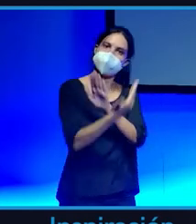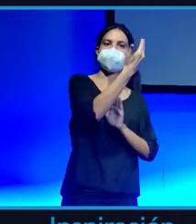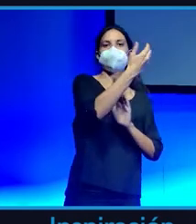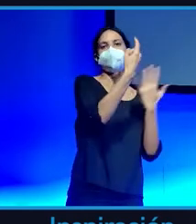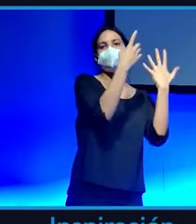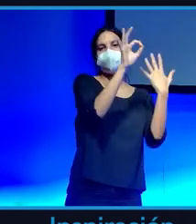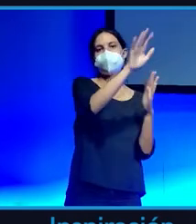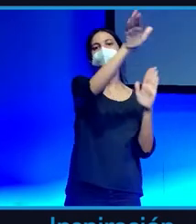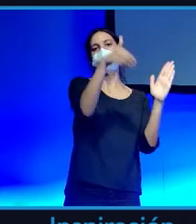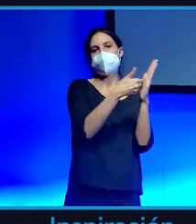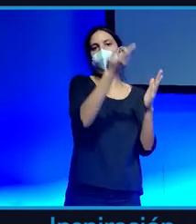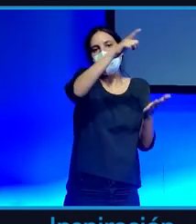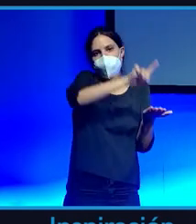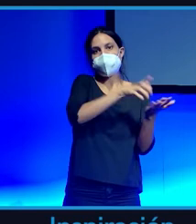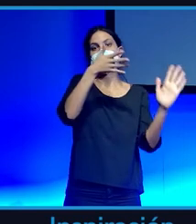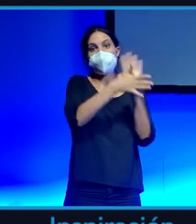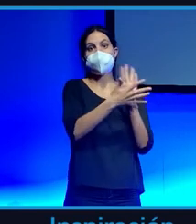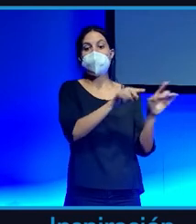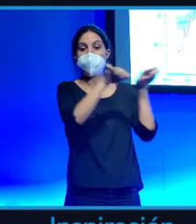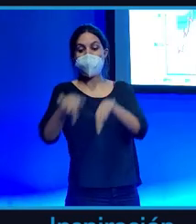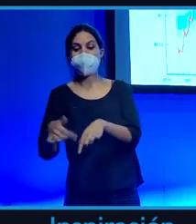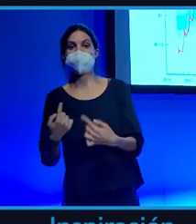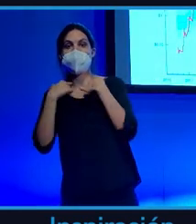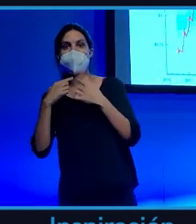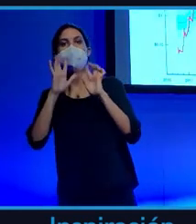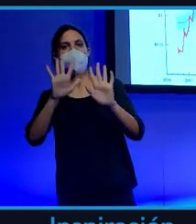pues ahora estaría ganando. Es muy importante que tengáis en cuenta este caso.